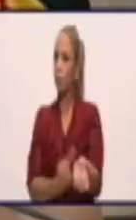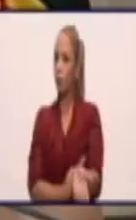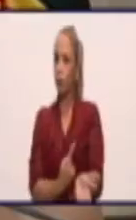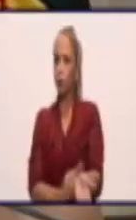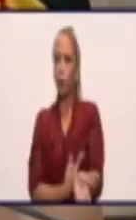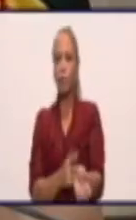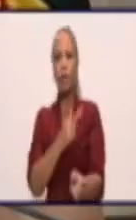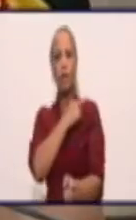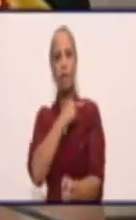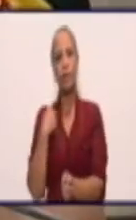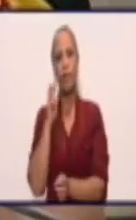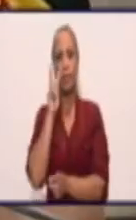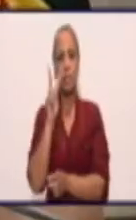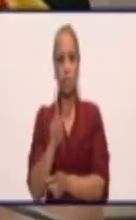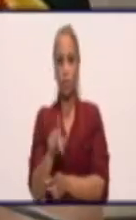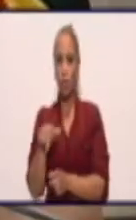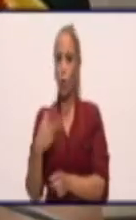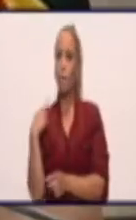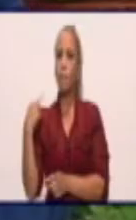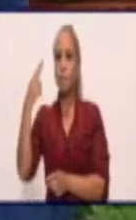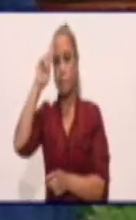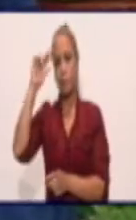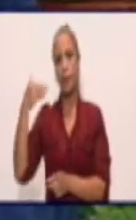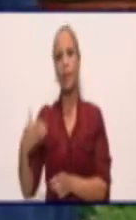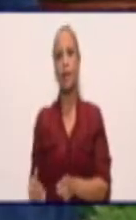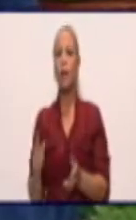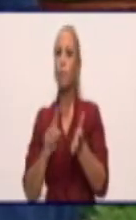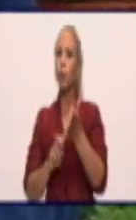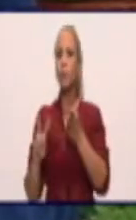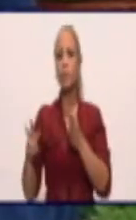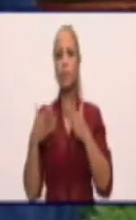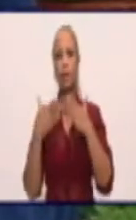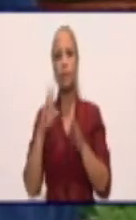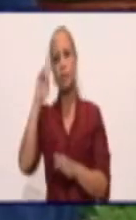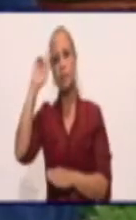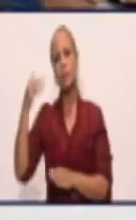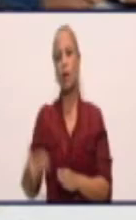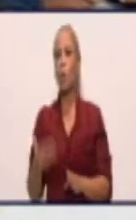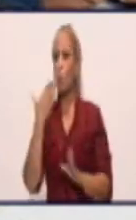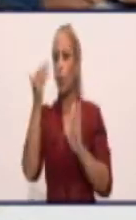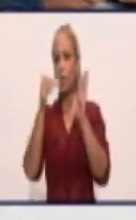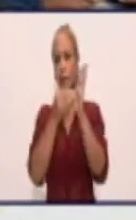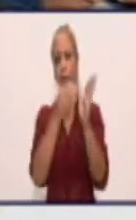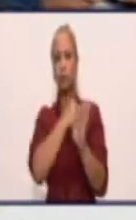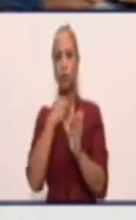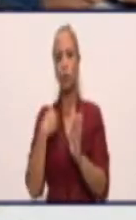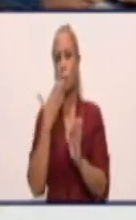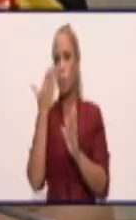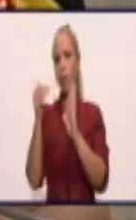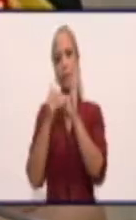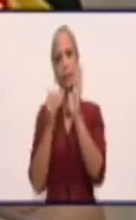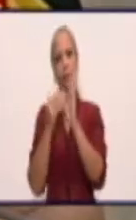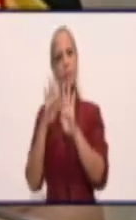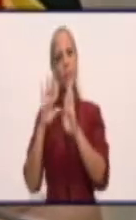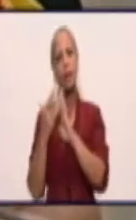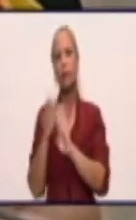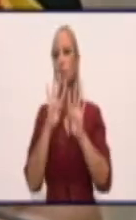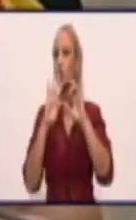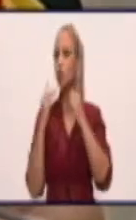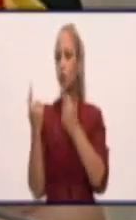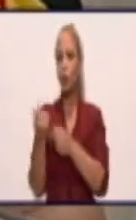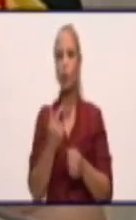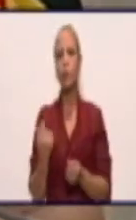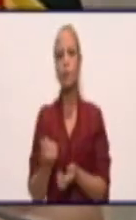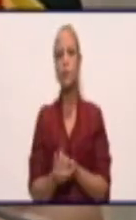Gina, jefa de atención médica en la Dirección Provincial de Salud. Doctora, buenas tardes. Buenas tardes, Yonel, para ti, para todos los presentes en el estudio